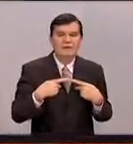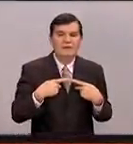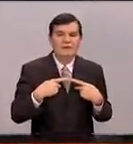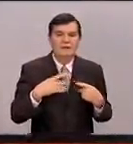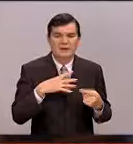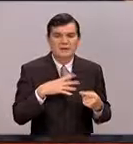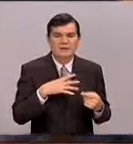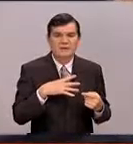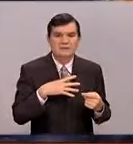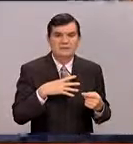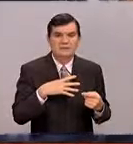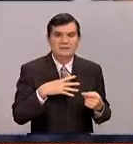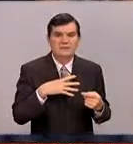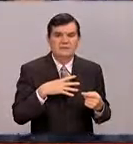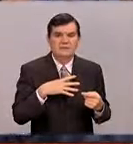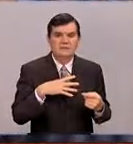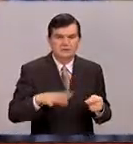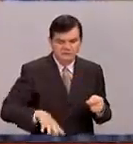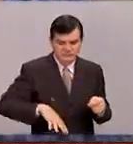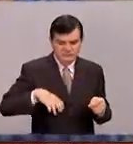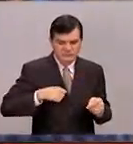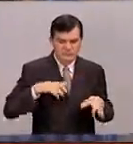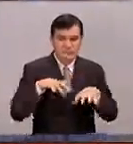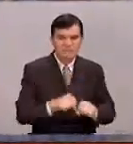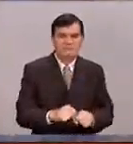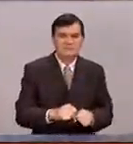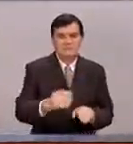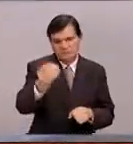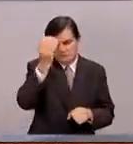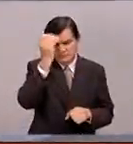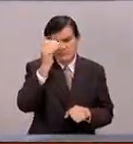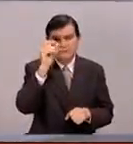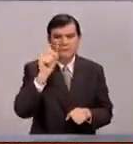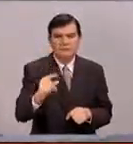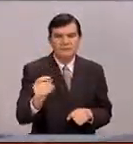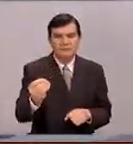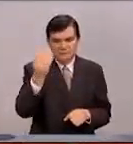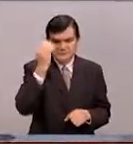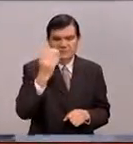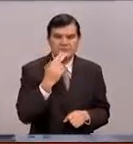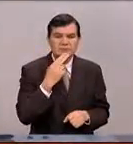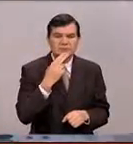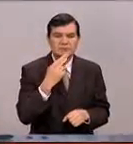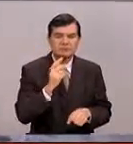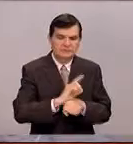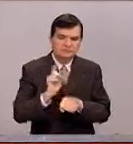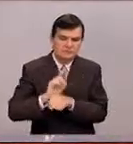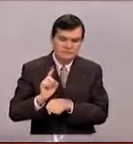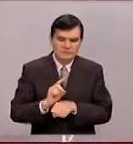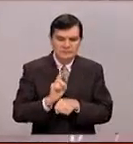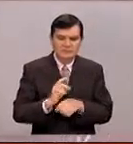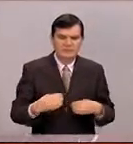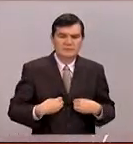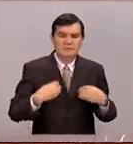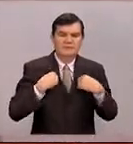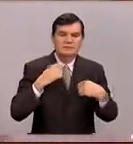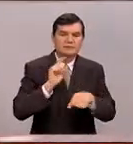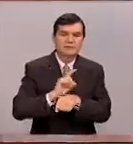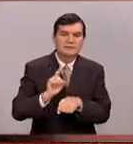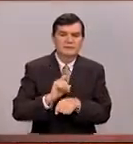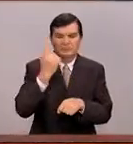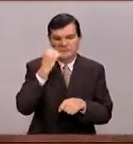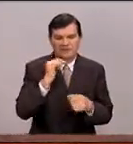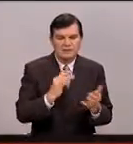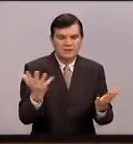apropie de la ciencia y que la ciencia la usemos todos los días en nuestra vida cotidiana para